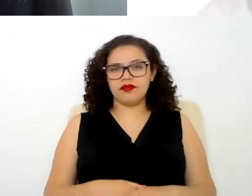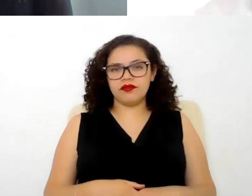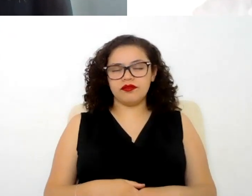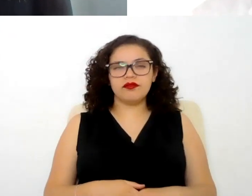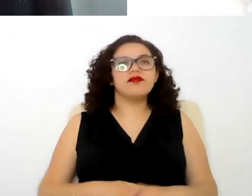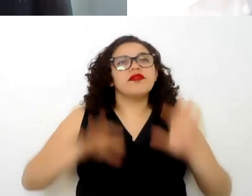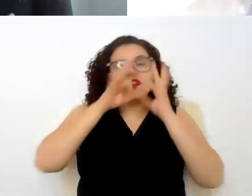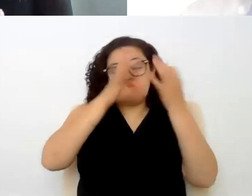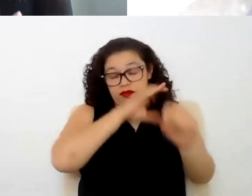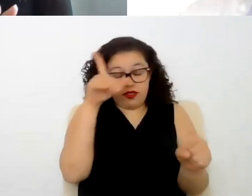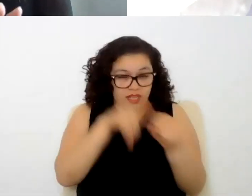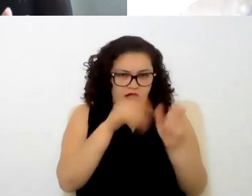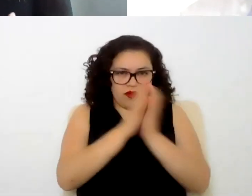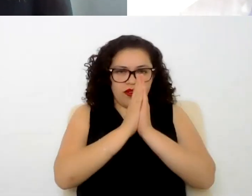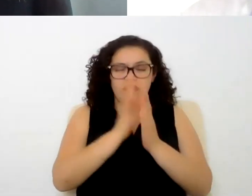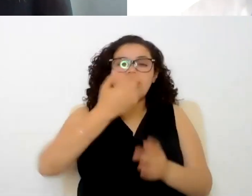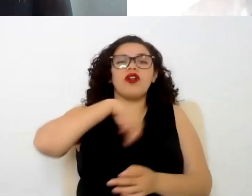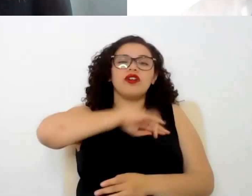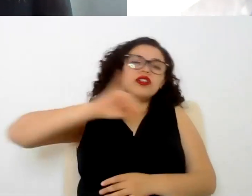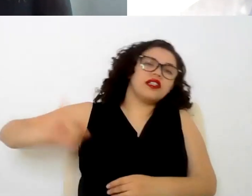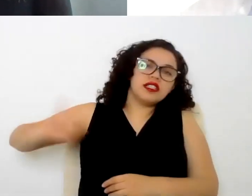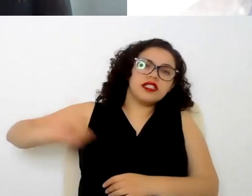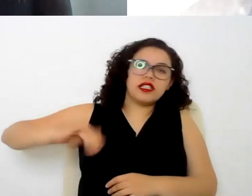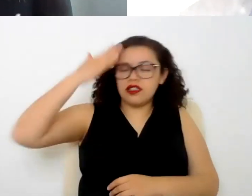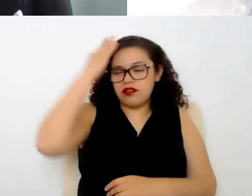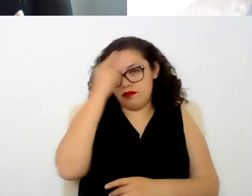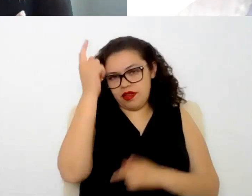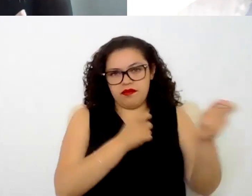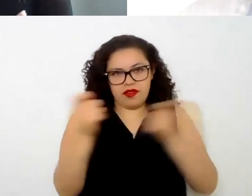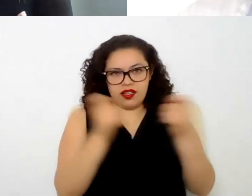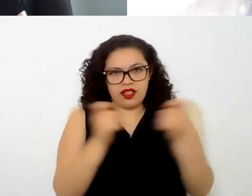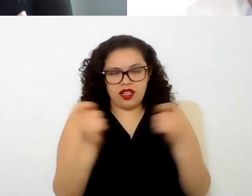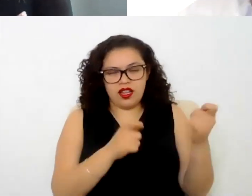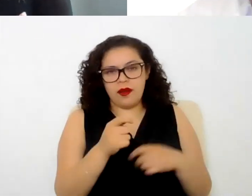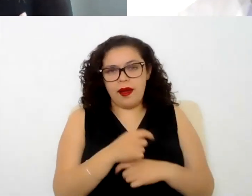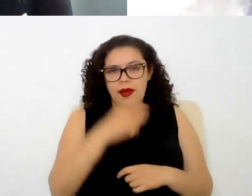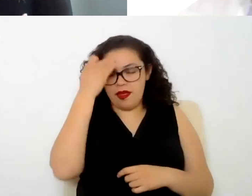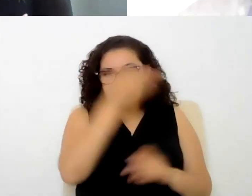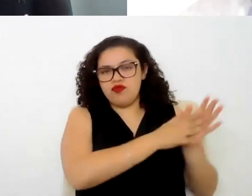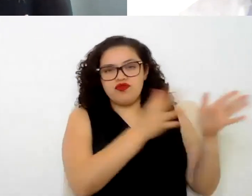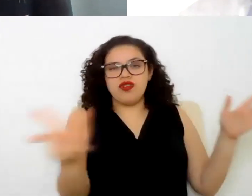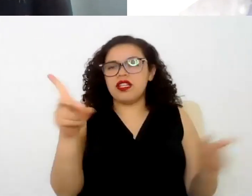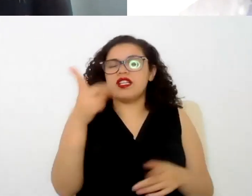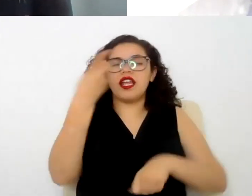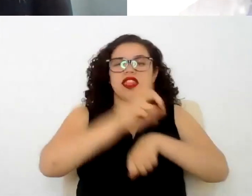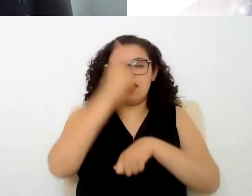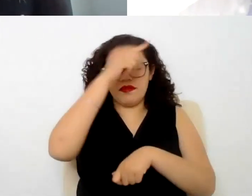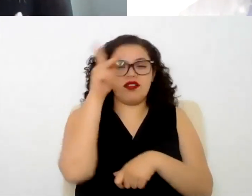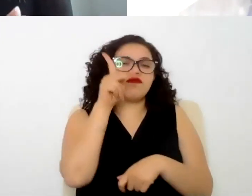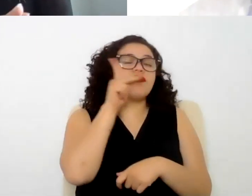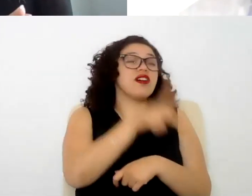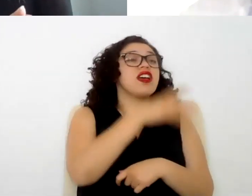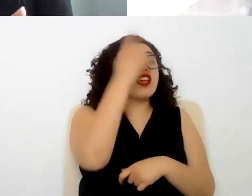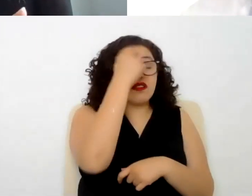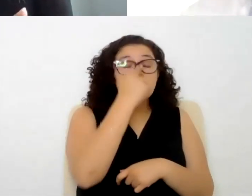de manera específica nos interesa mucho saber cómo manejar frente al trabajador el plazo de 30 días de prueba y si no